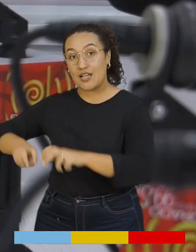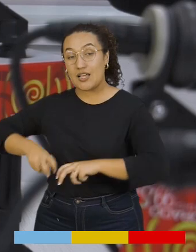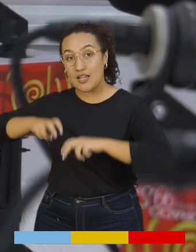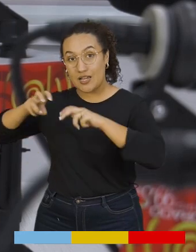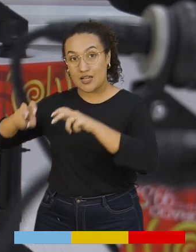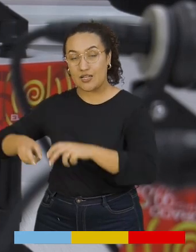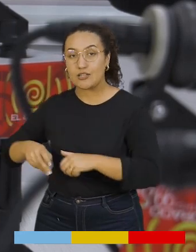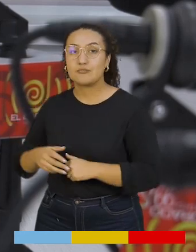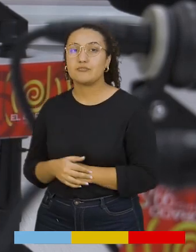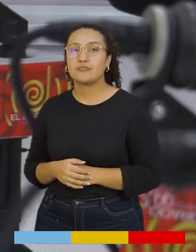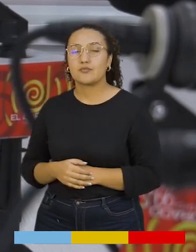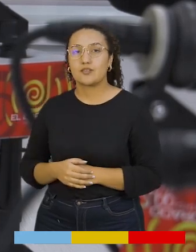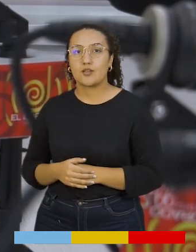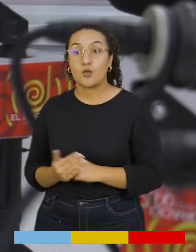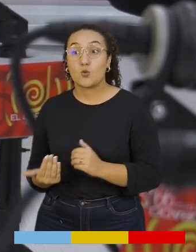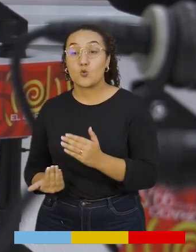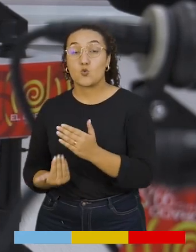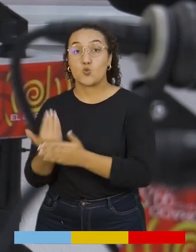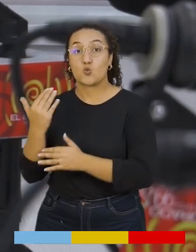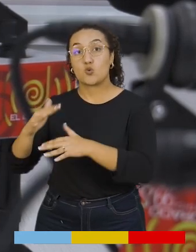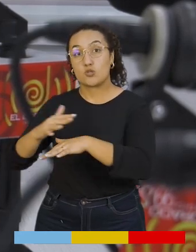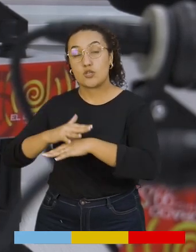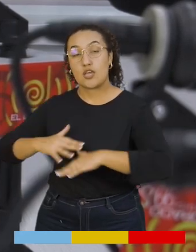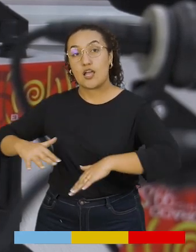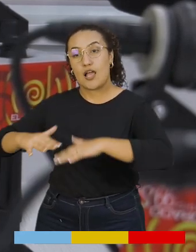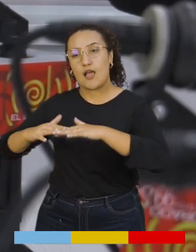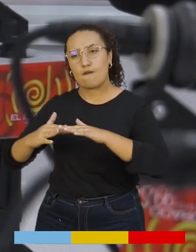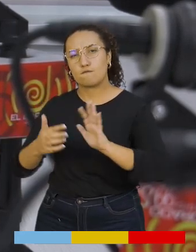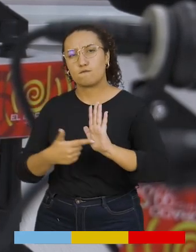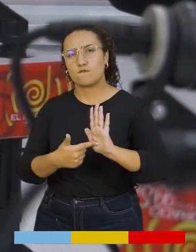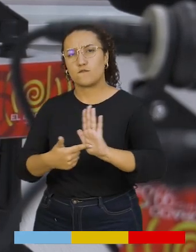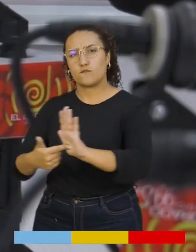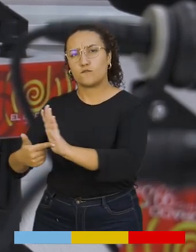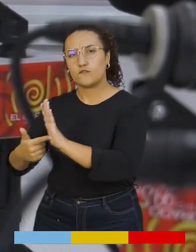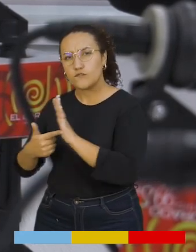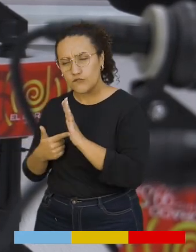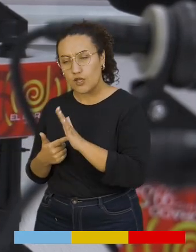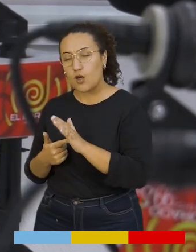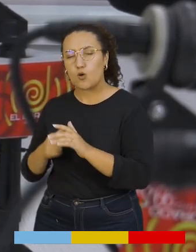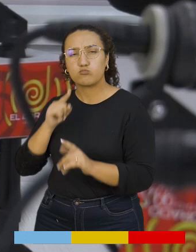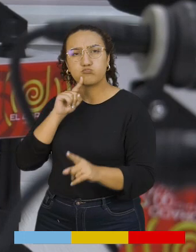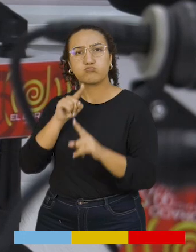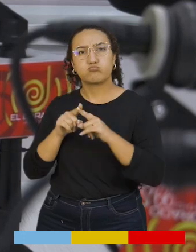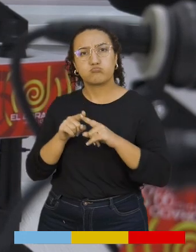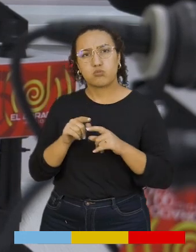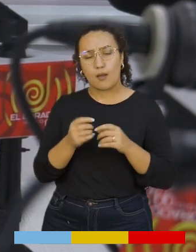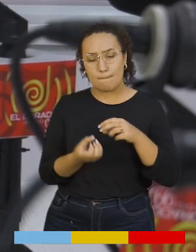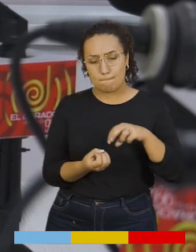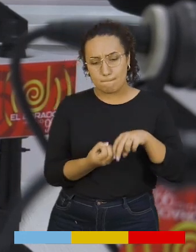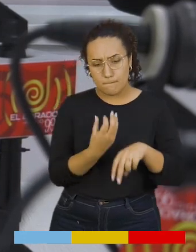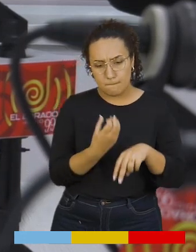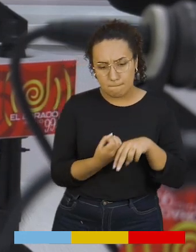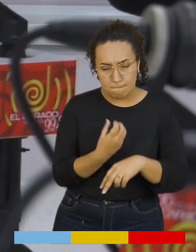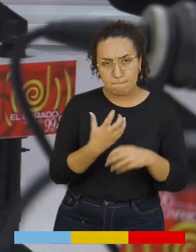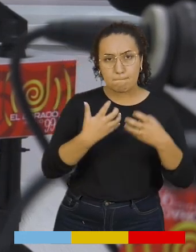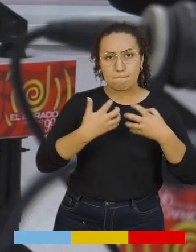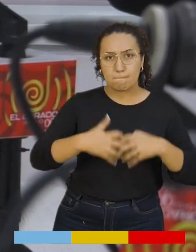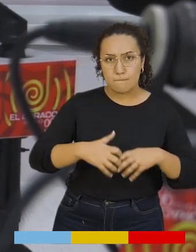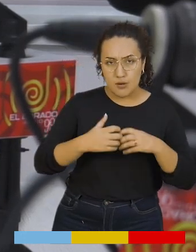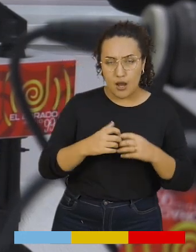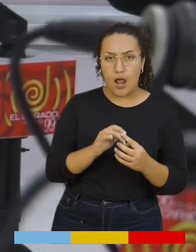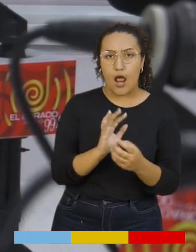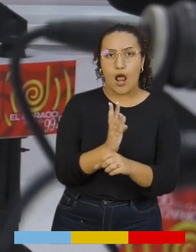cuento que la Secretaría de Agricultura y Desarrollo Rural reinauguró la Agrovitrina, un espacio remodelado y ampliado para que los